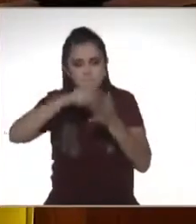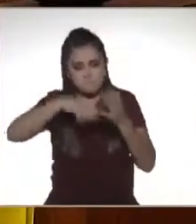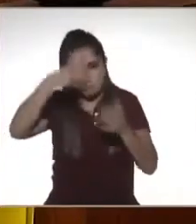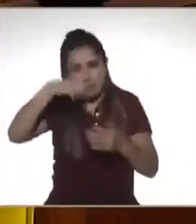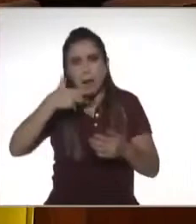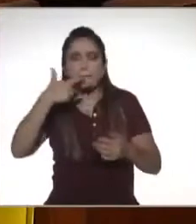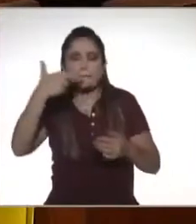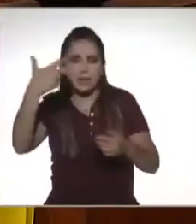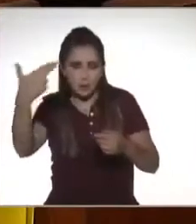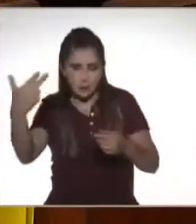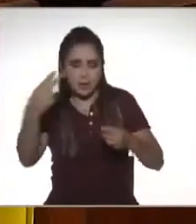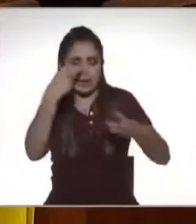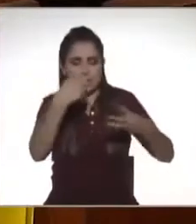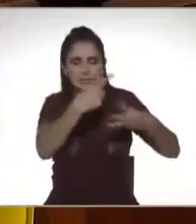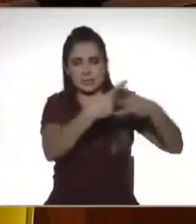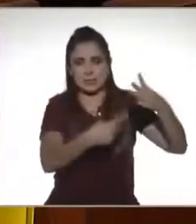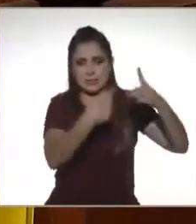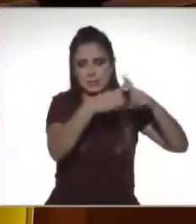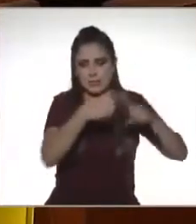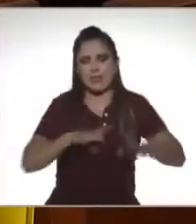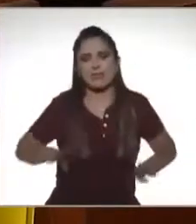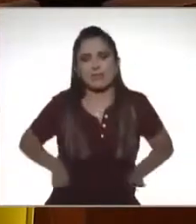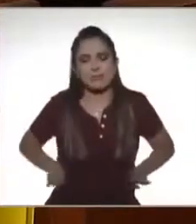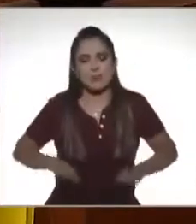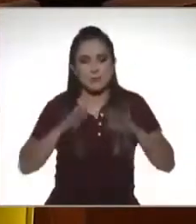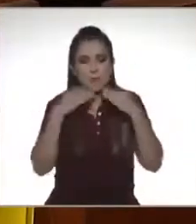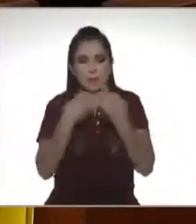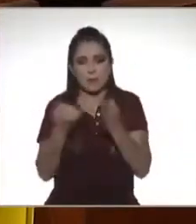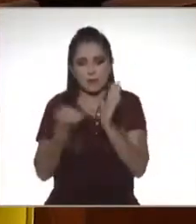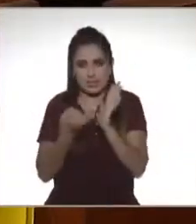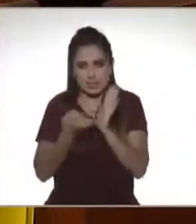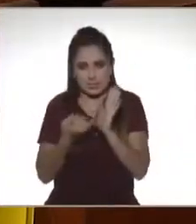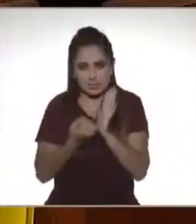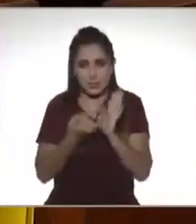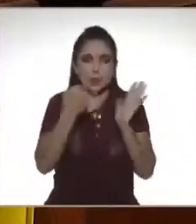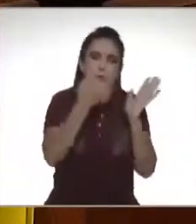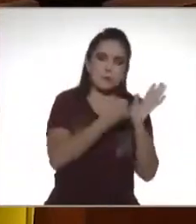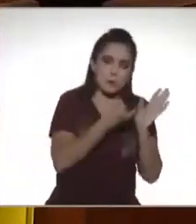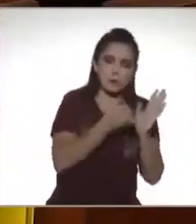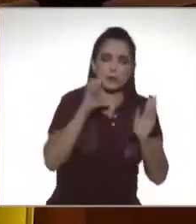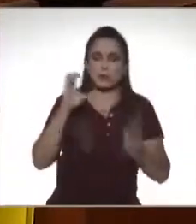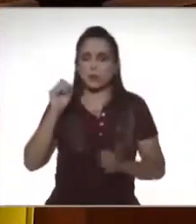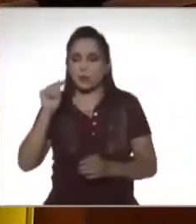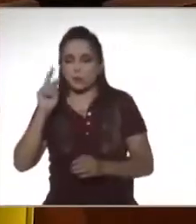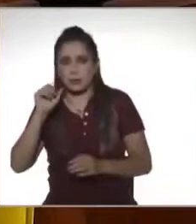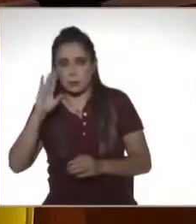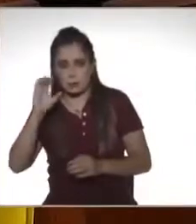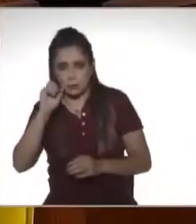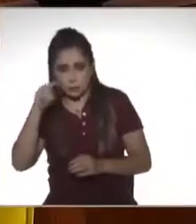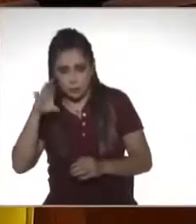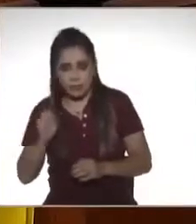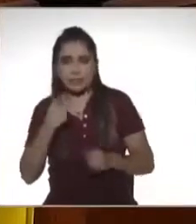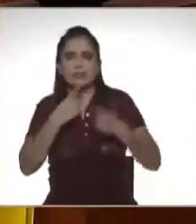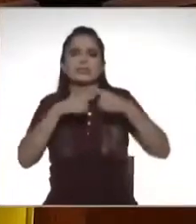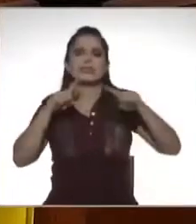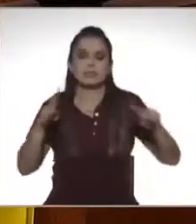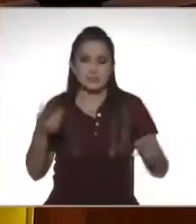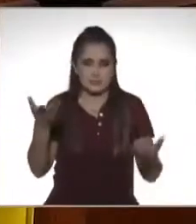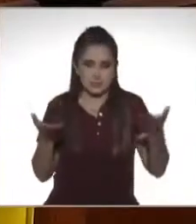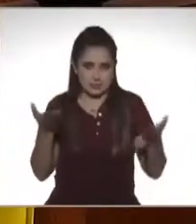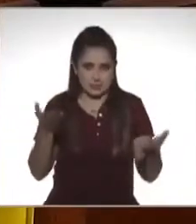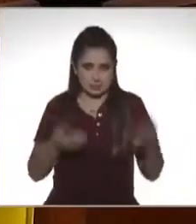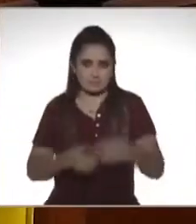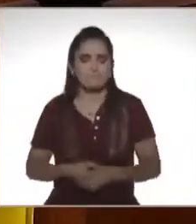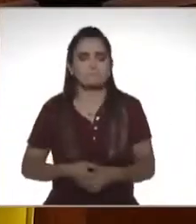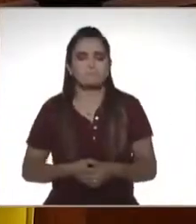grupos, y no caer en esta confusión de que hablan de contribuciones o hablan de impuestos. Al final, las contribuciones es el gran conjunto y se puede ir